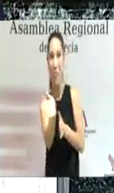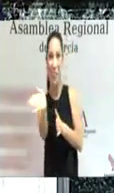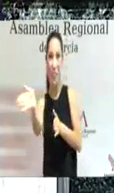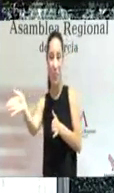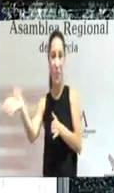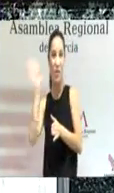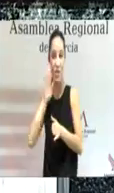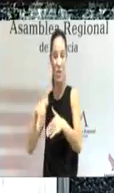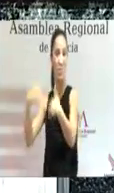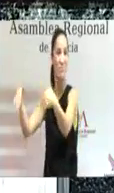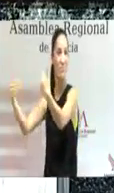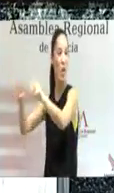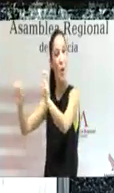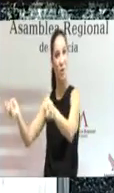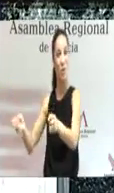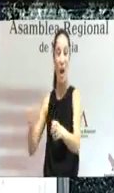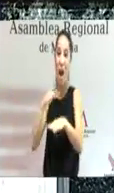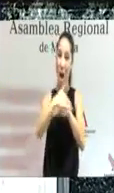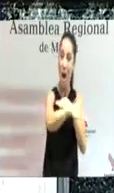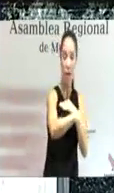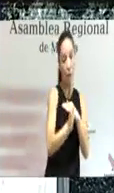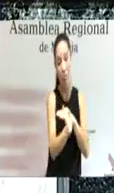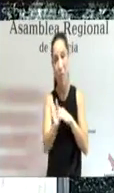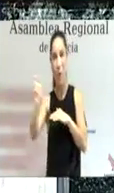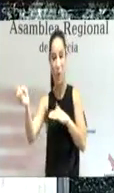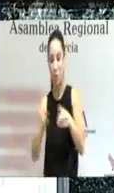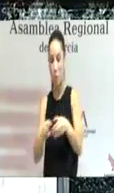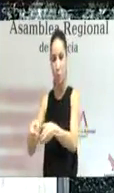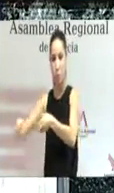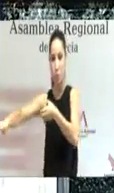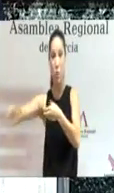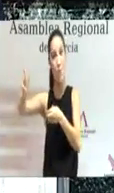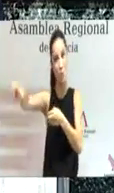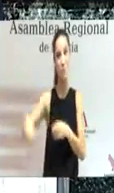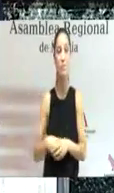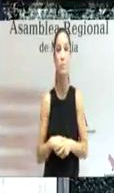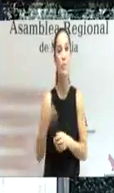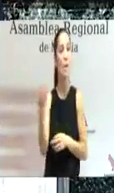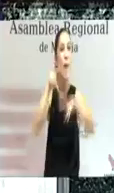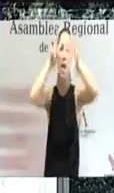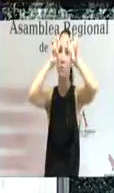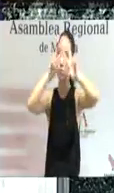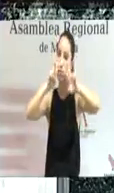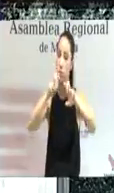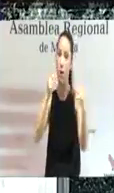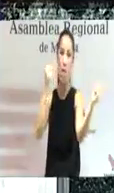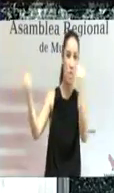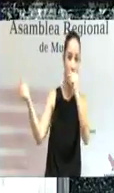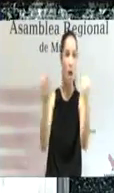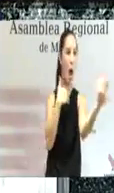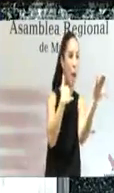a otros puntos de evacuación a través de nuevas infraestructuras de conducción. Investigación, discusión,